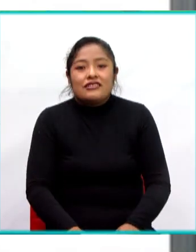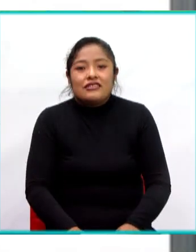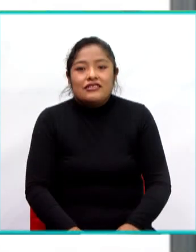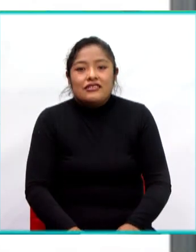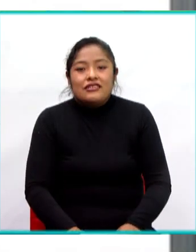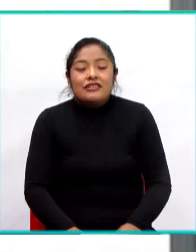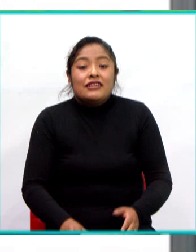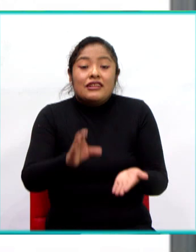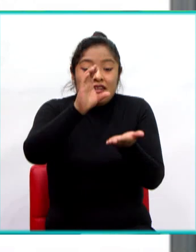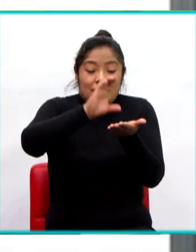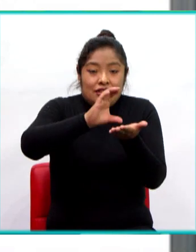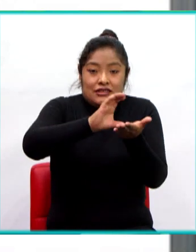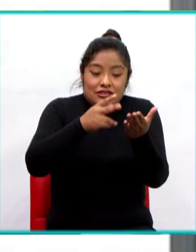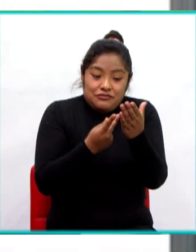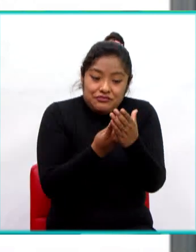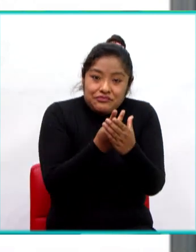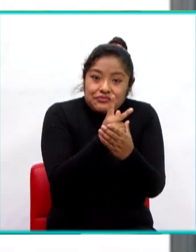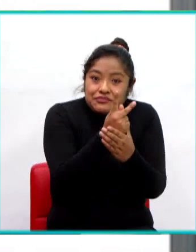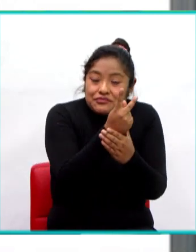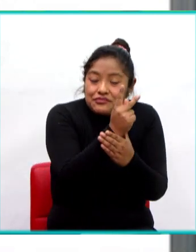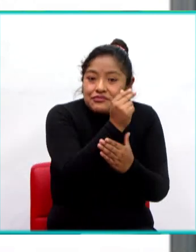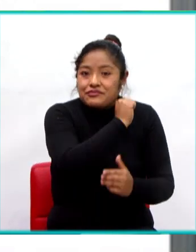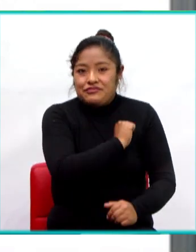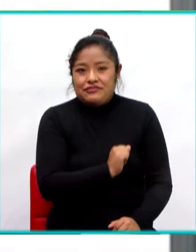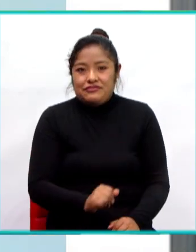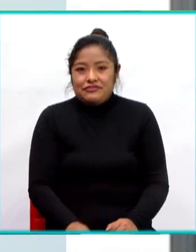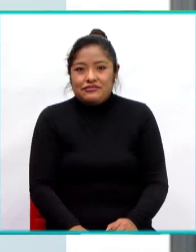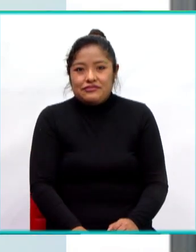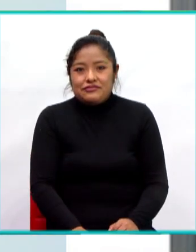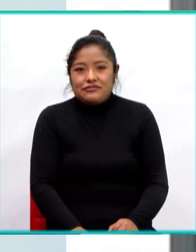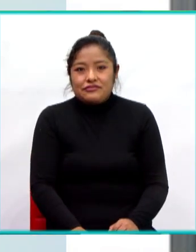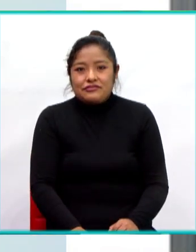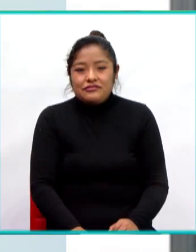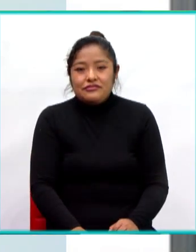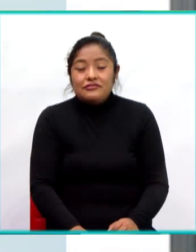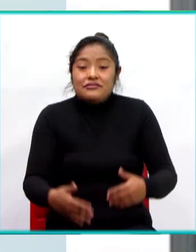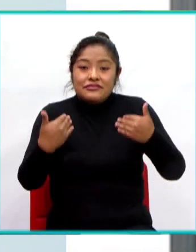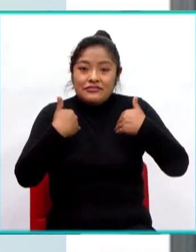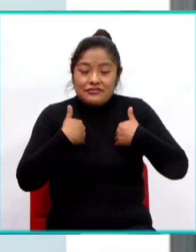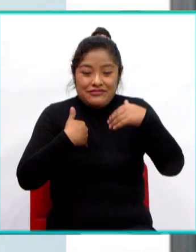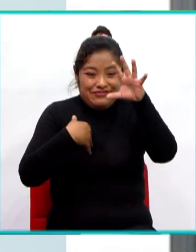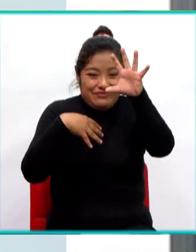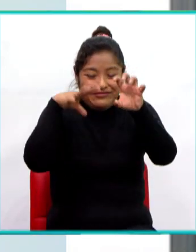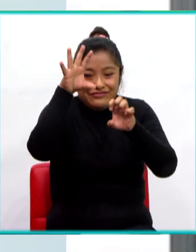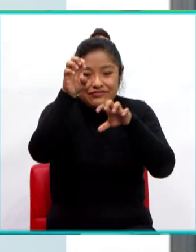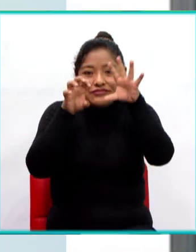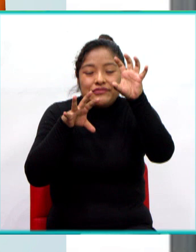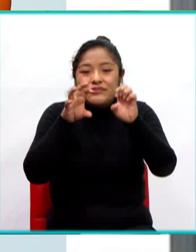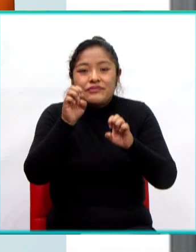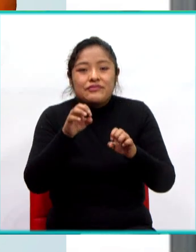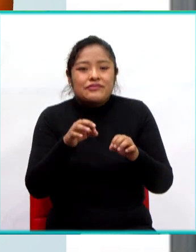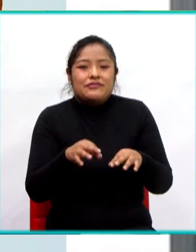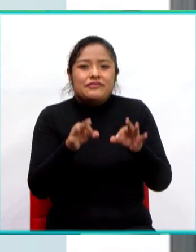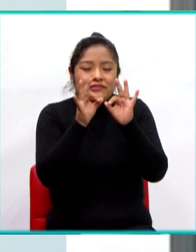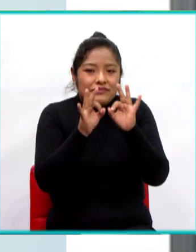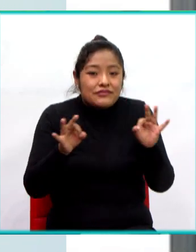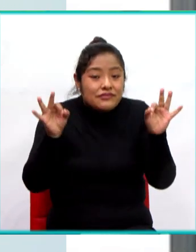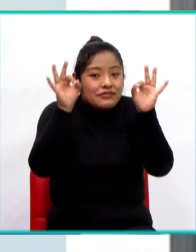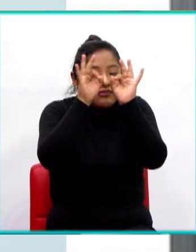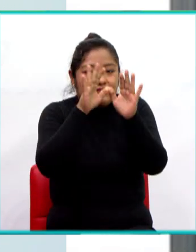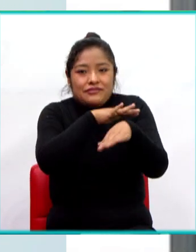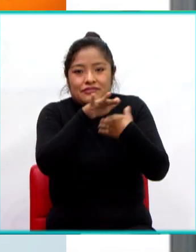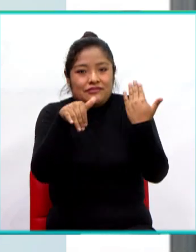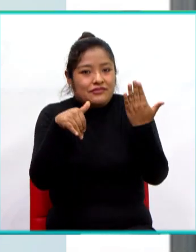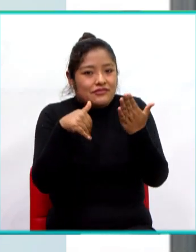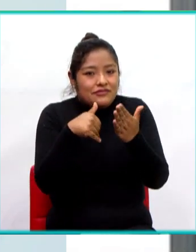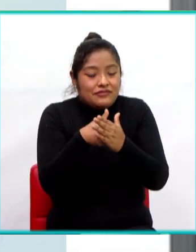la célula vegetal. ¿Qué es la célula vegetal? Es aquella estructura que se compone esencialmente a todo el